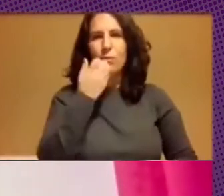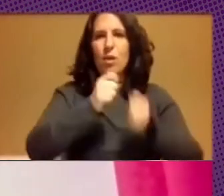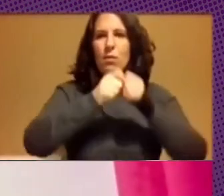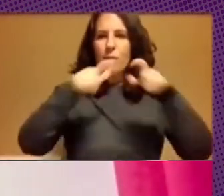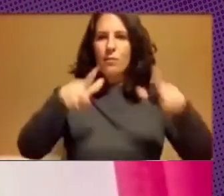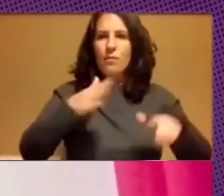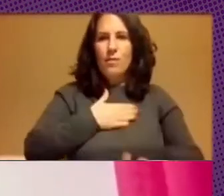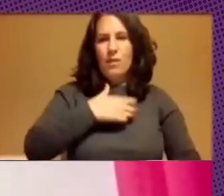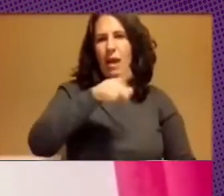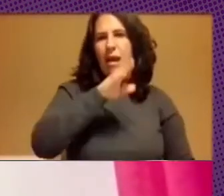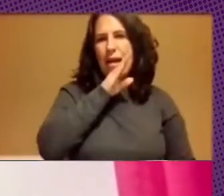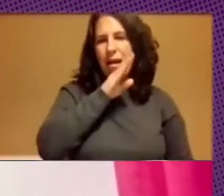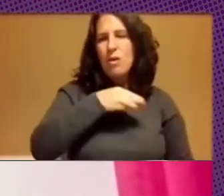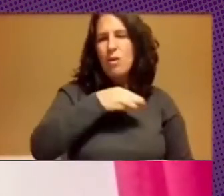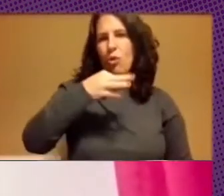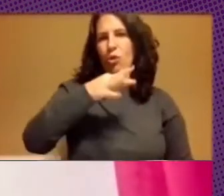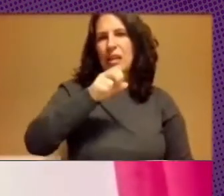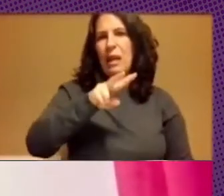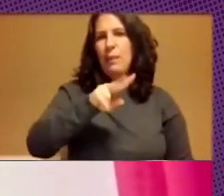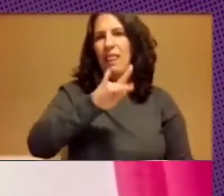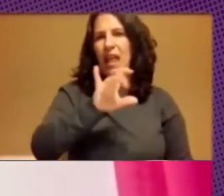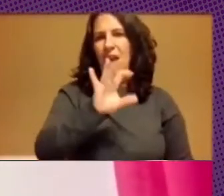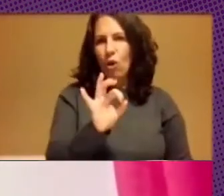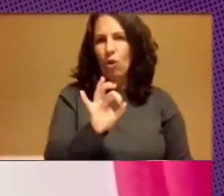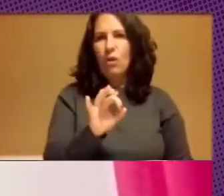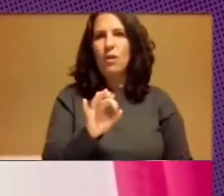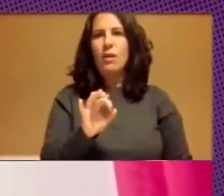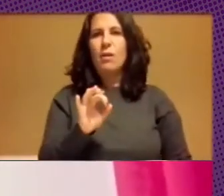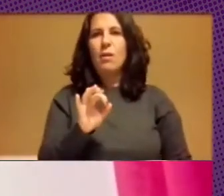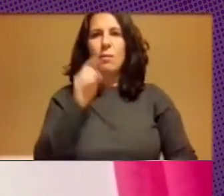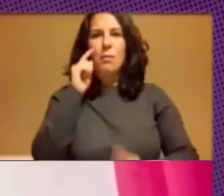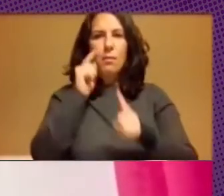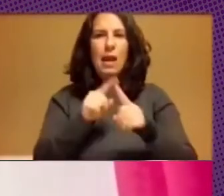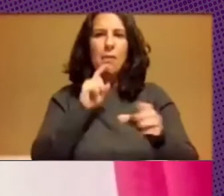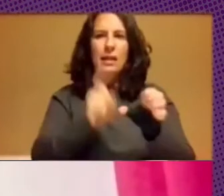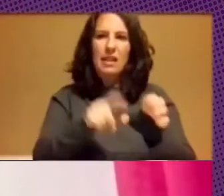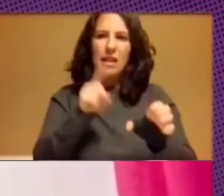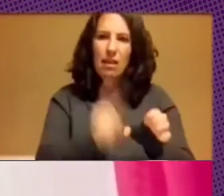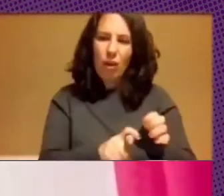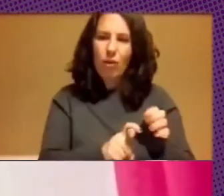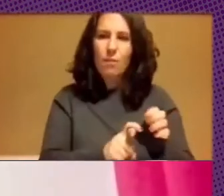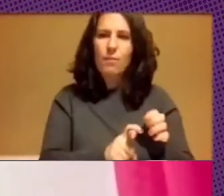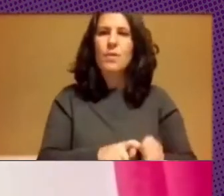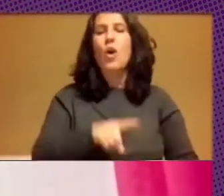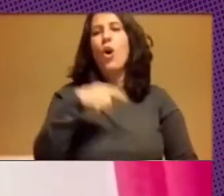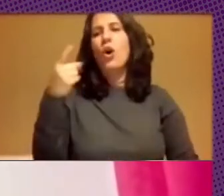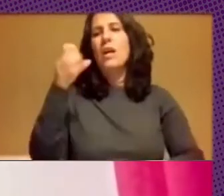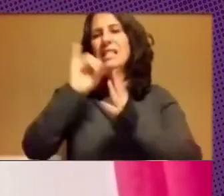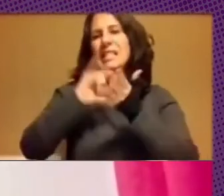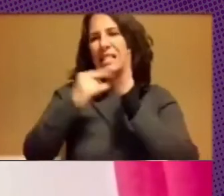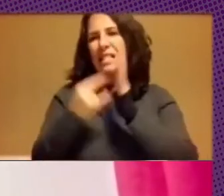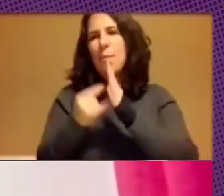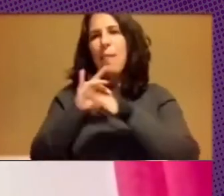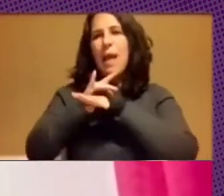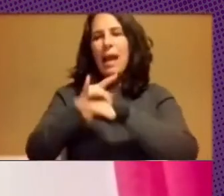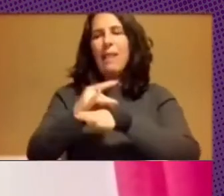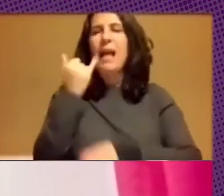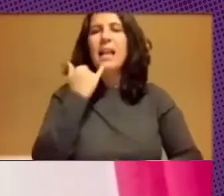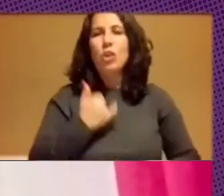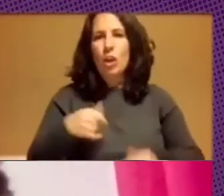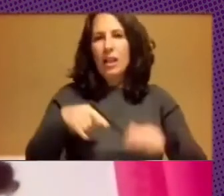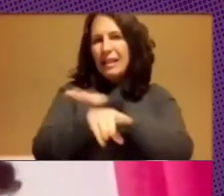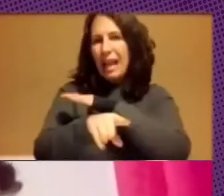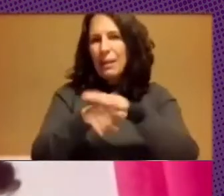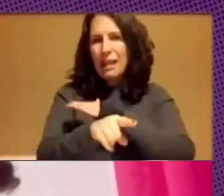Decide, de la Intendencia de Montevideo, para temas de participación, o el sistema de agenda electrónica para trámites